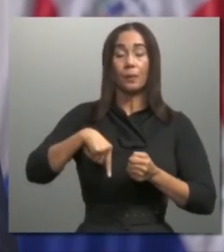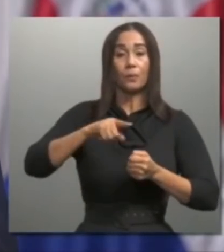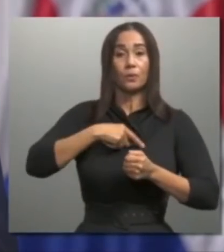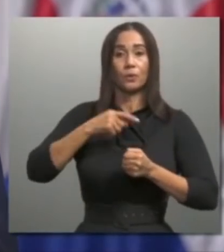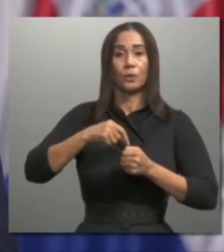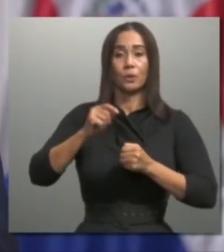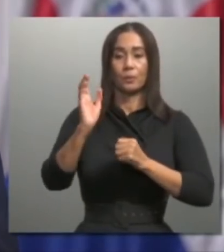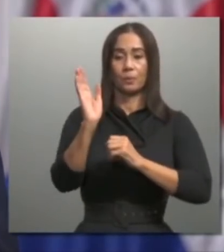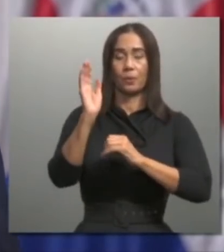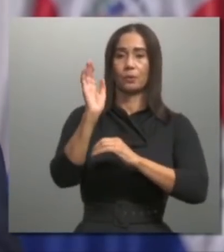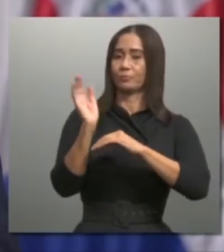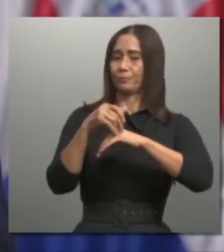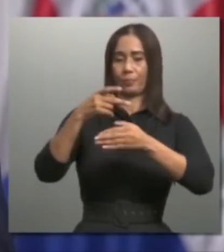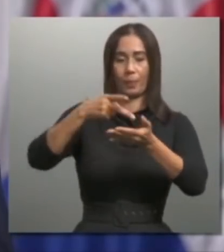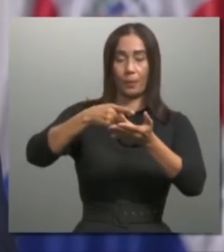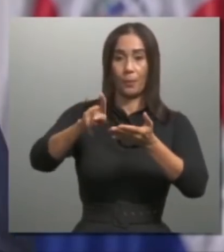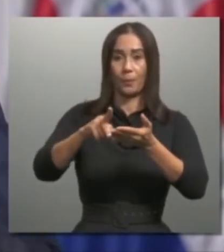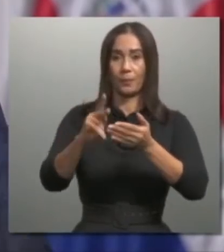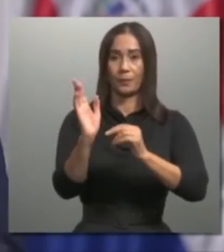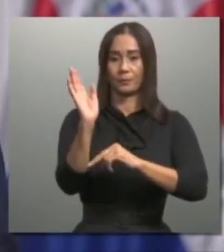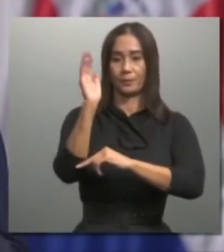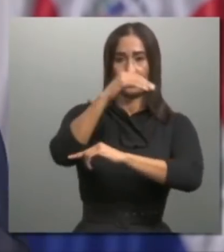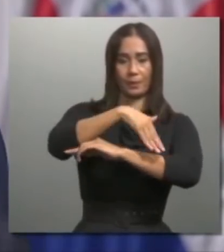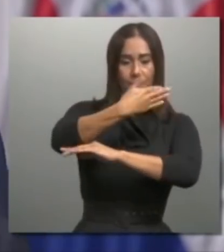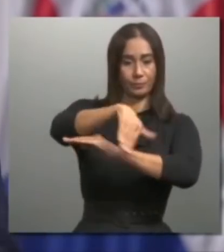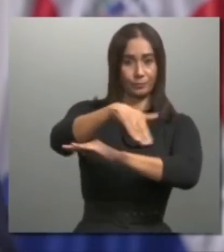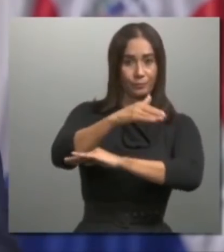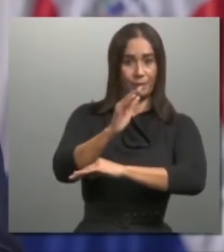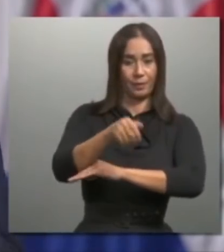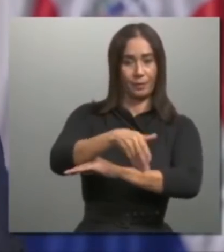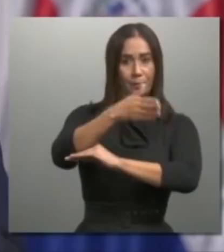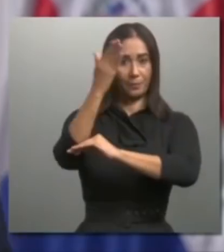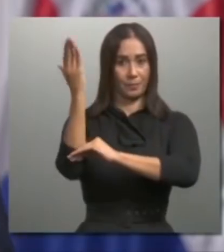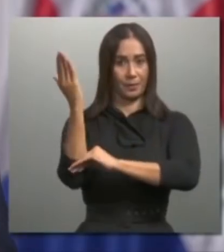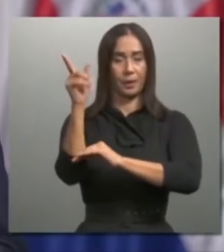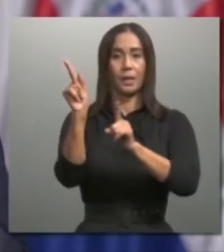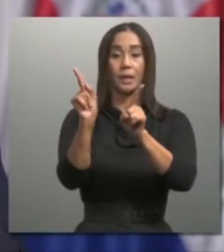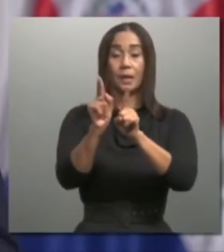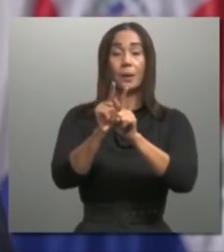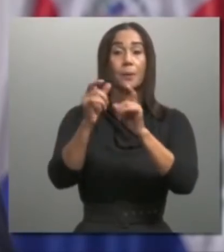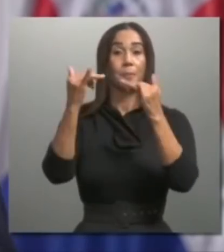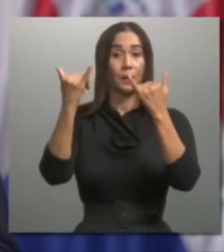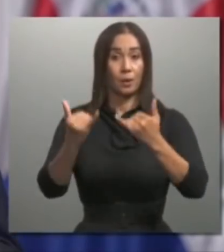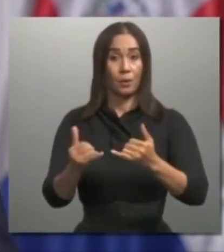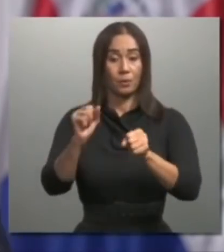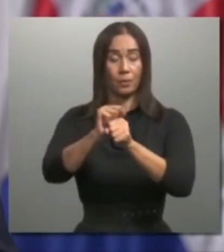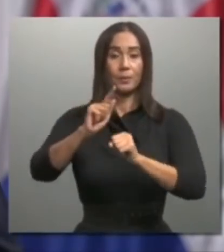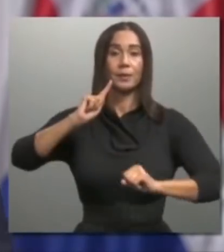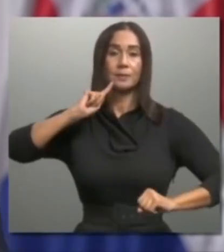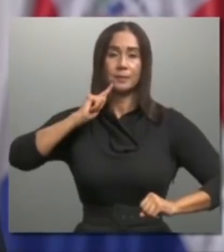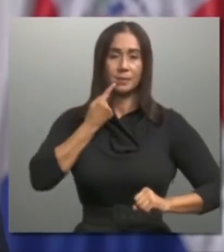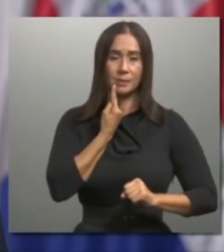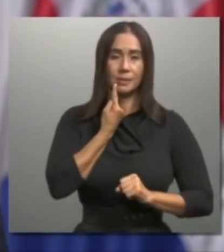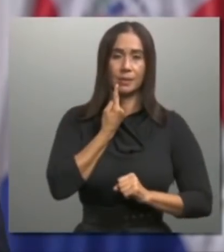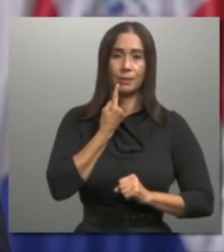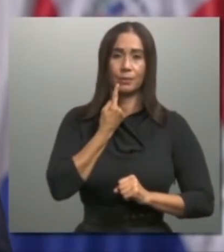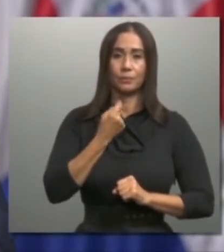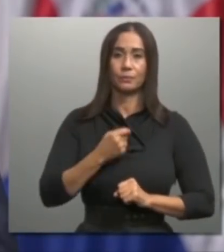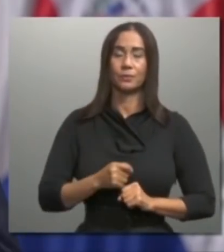con el peaje sombra, en esta ocasión también estamos procediendo con rigor, seriedad y solvencia moral.